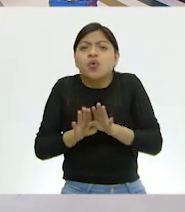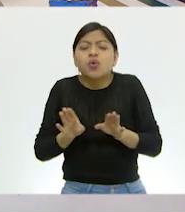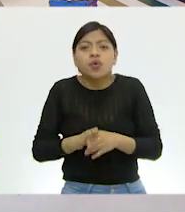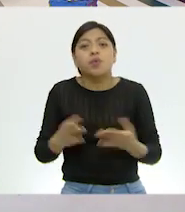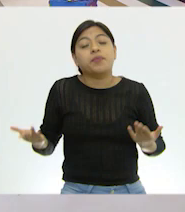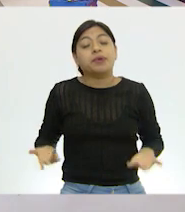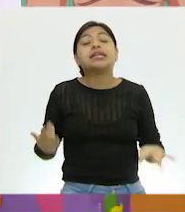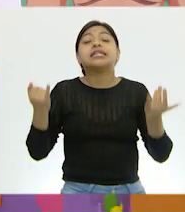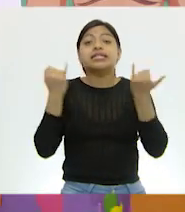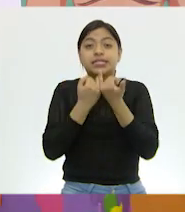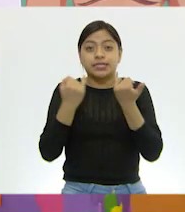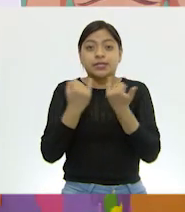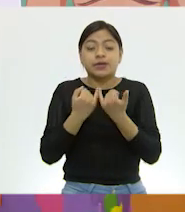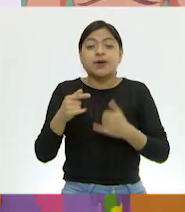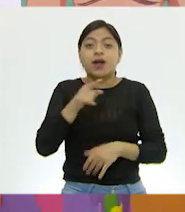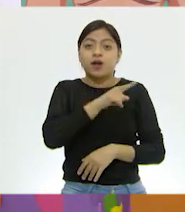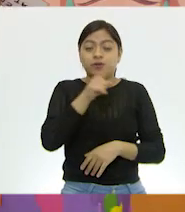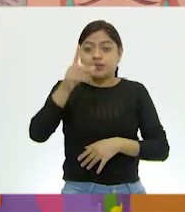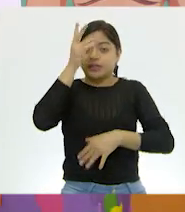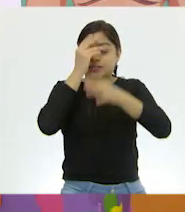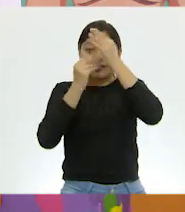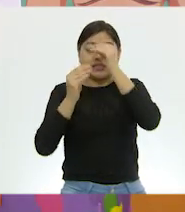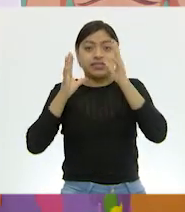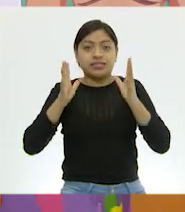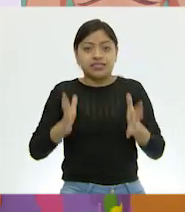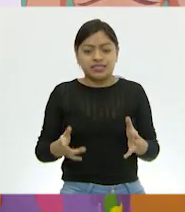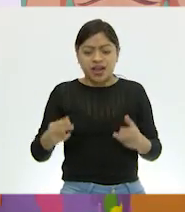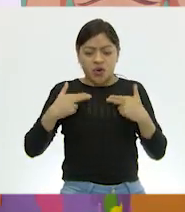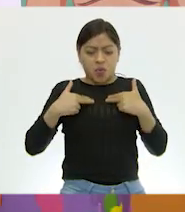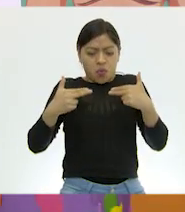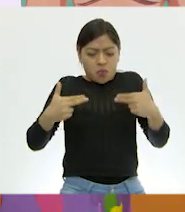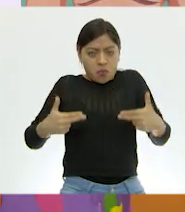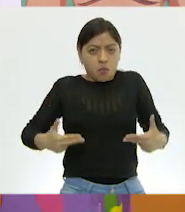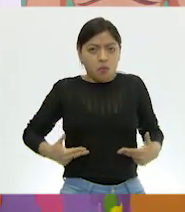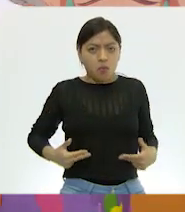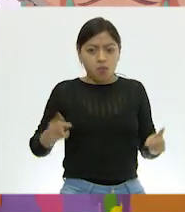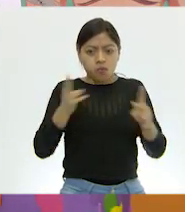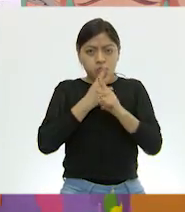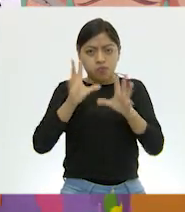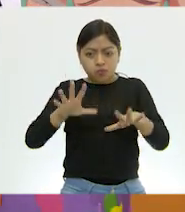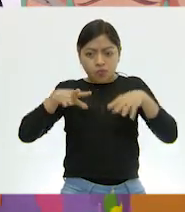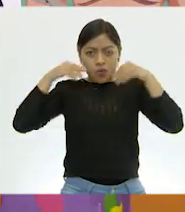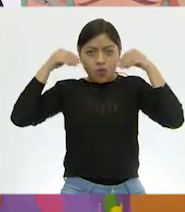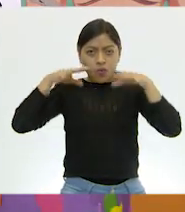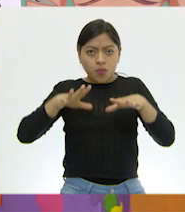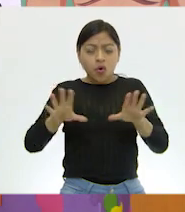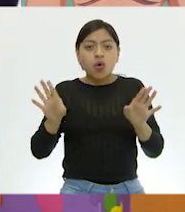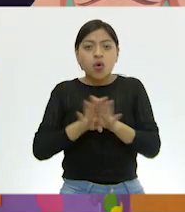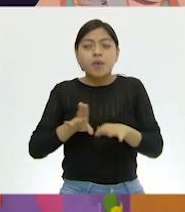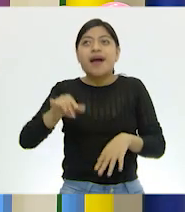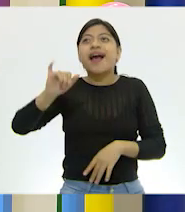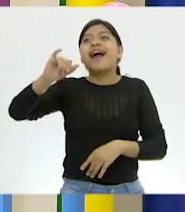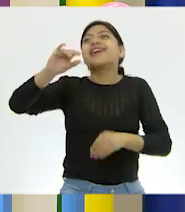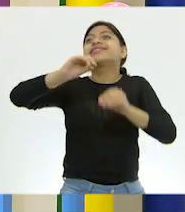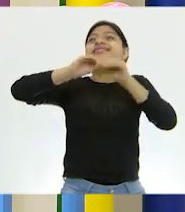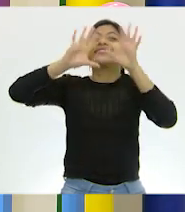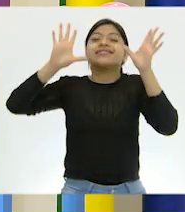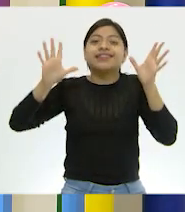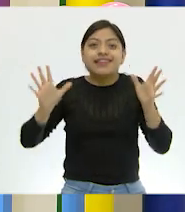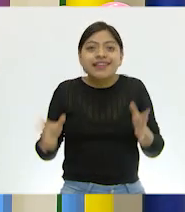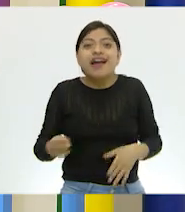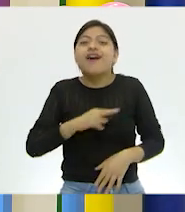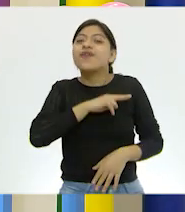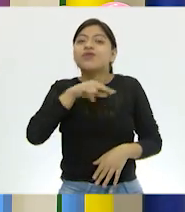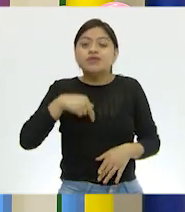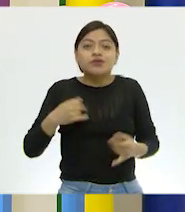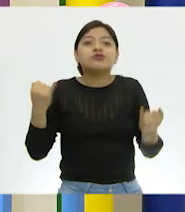Y además, ¿ya revisamos cómo respiramos nosotros los seres humanos? Claro, también somos parte de este planeta, también somos una